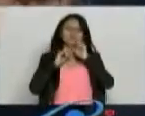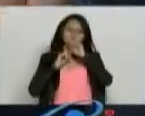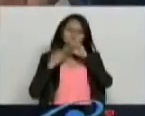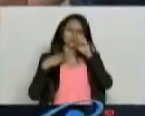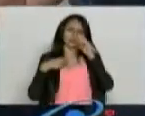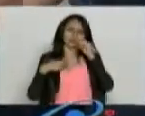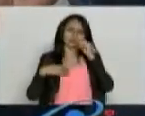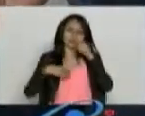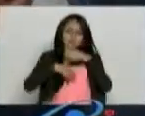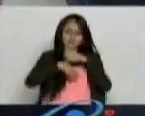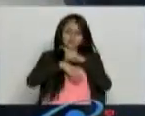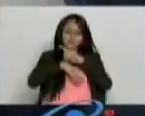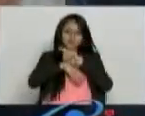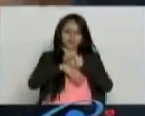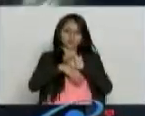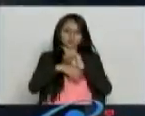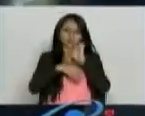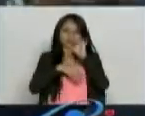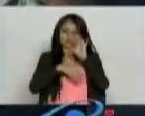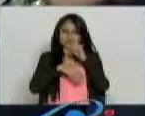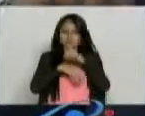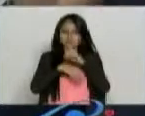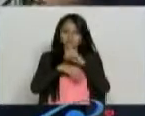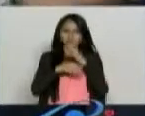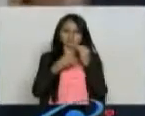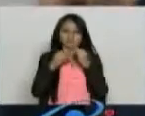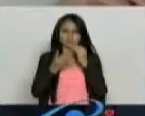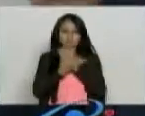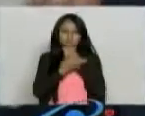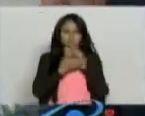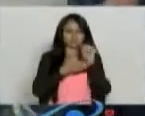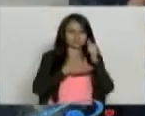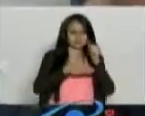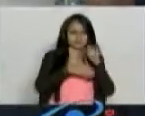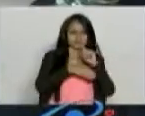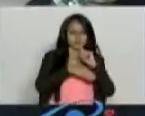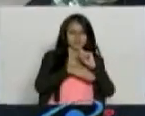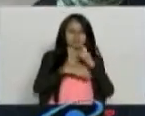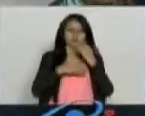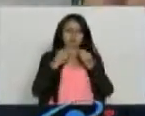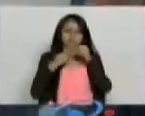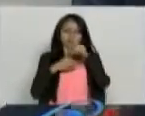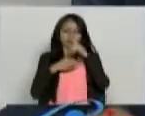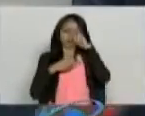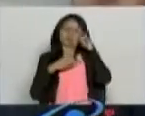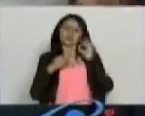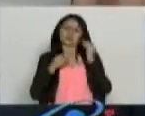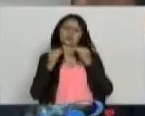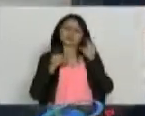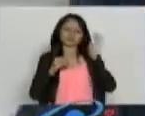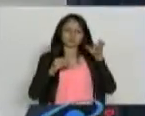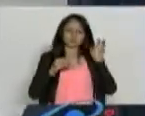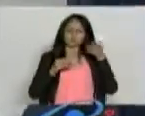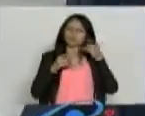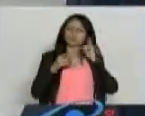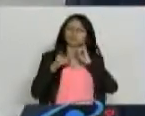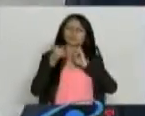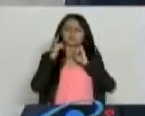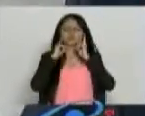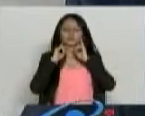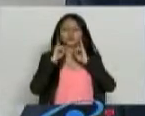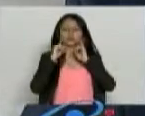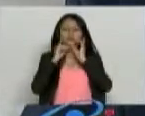10 de ellos o 15 minutos son de meditación, los otros son de mensajes estimulantes y demás. Es una cosa preciosa, muy bonita.